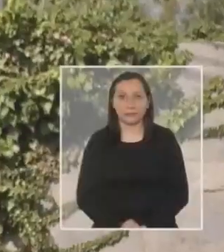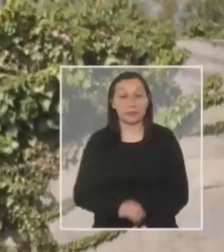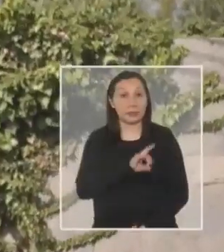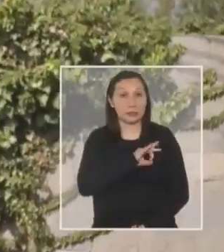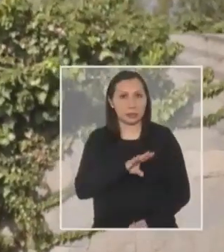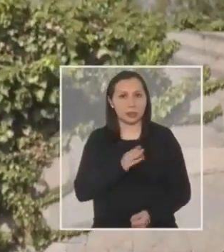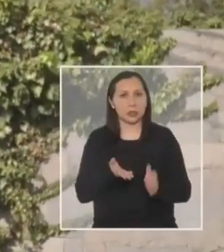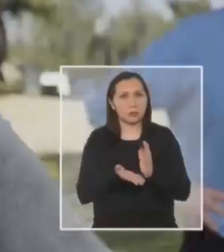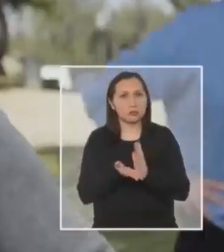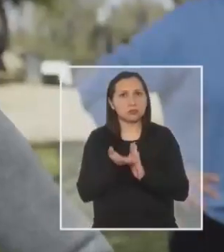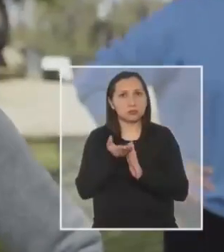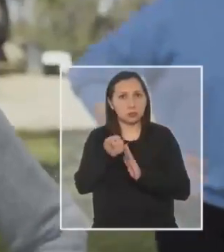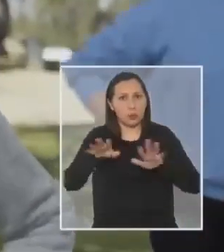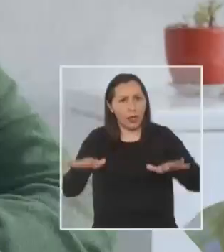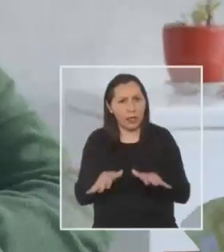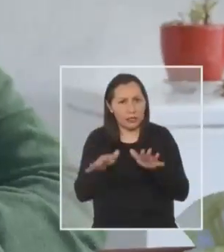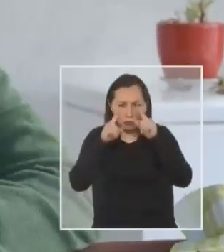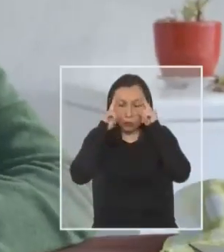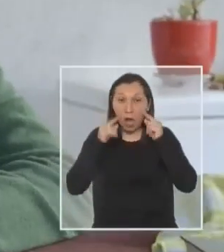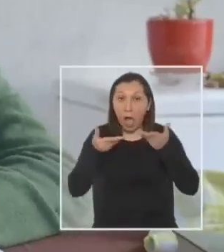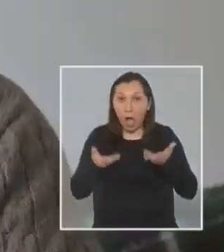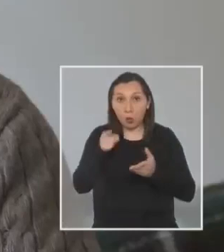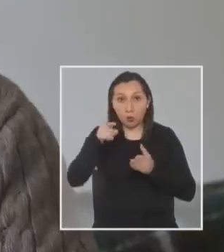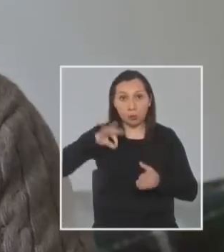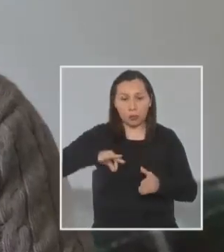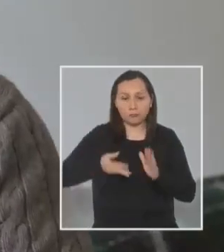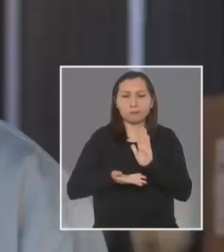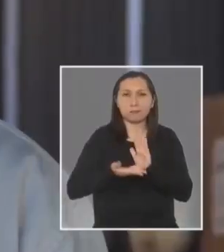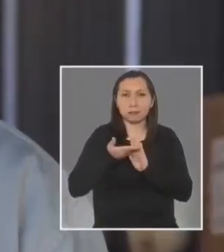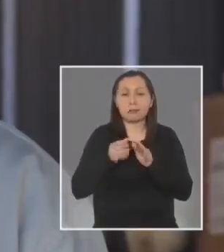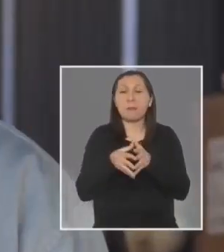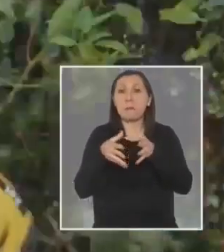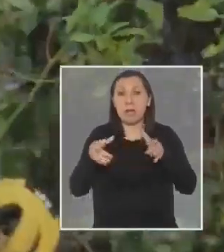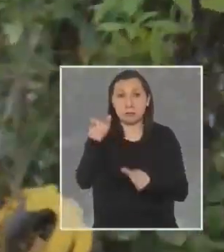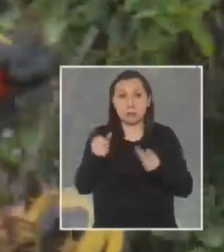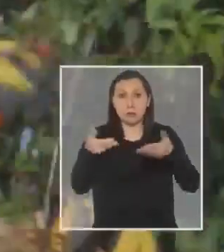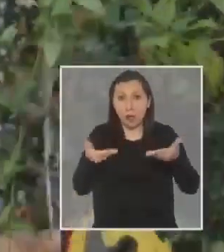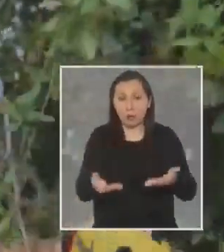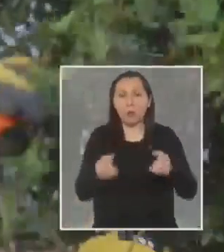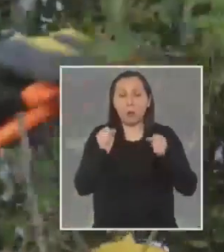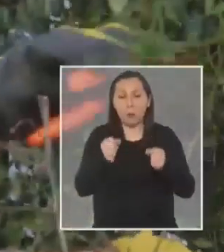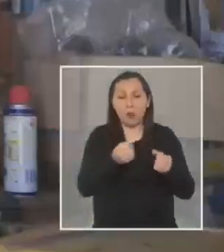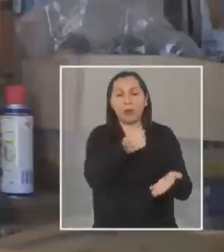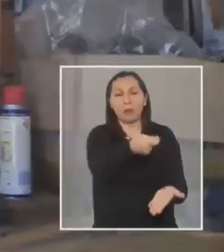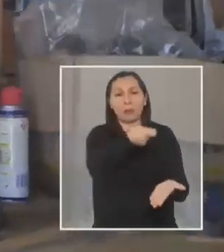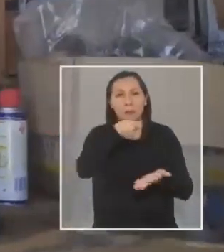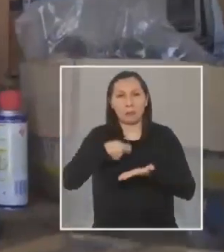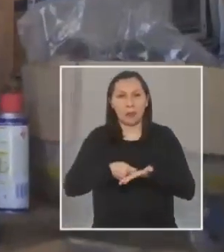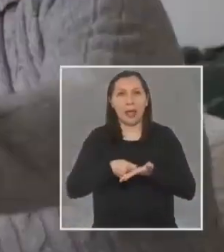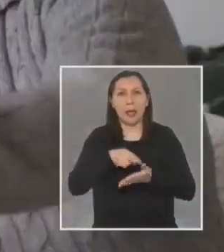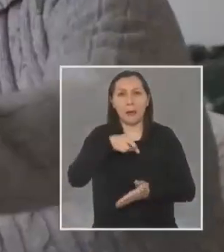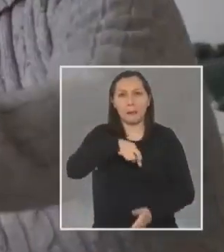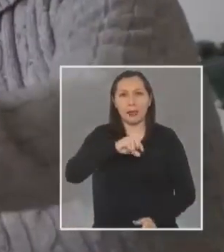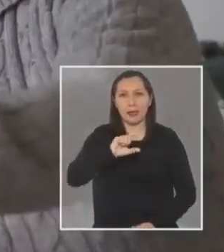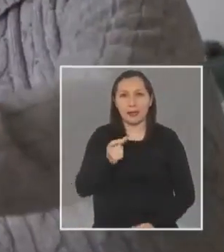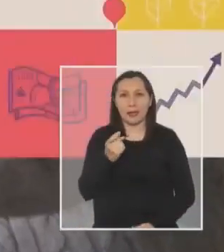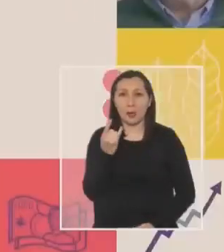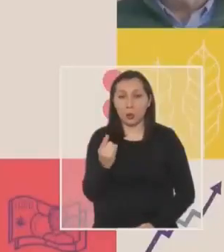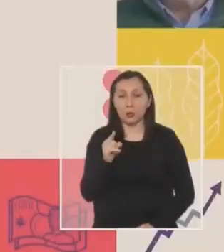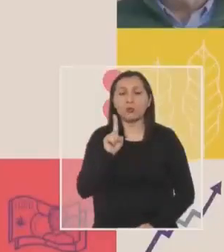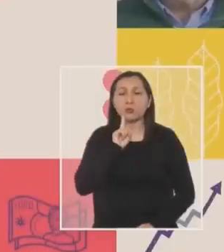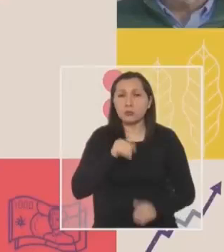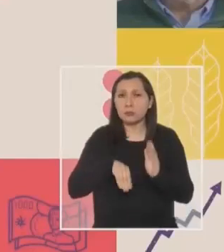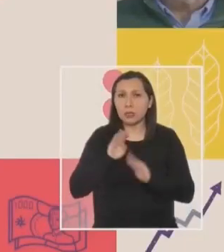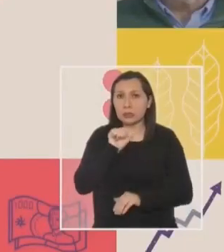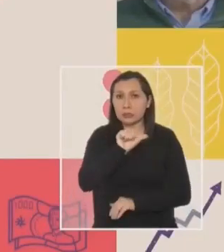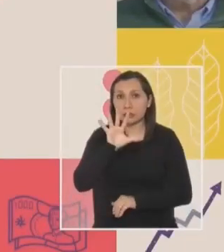Chile creció con tu esfuerzo. Ahora crece tu pensión. Hoy más personas pueden acceder a la pensión garantizada universal. Si